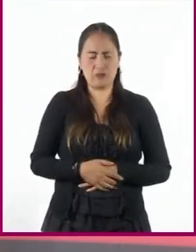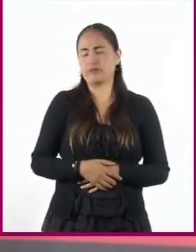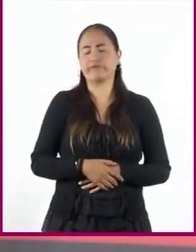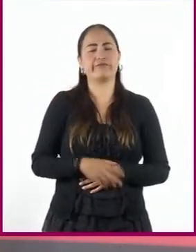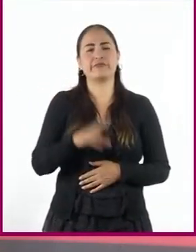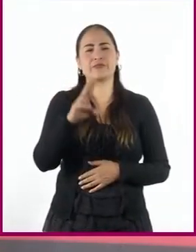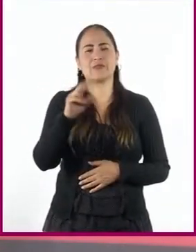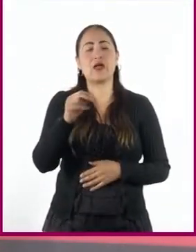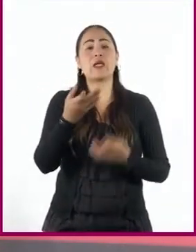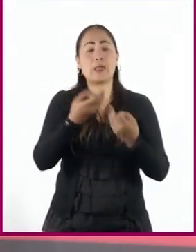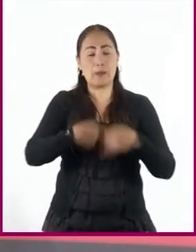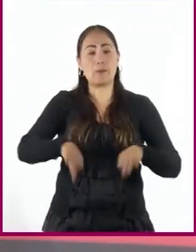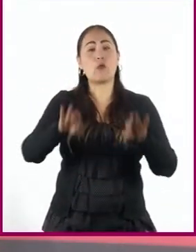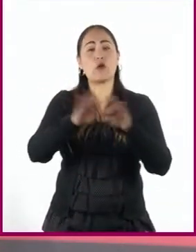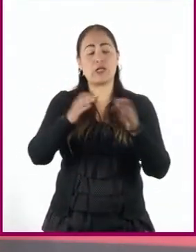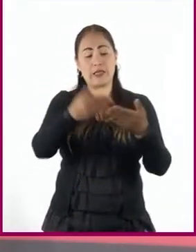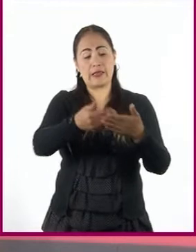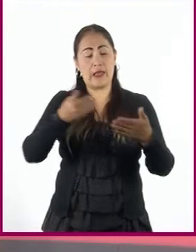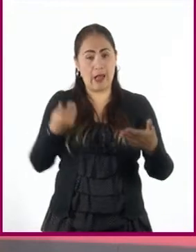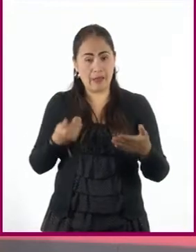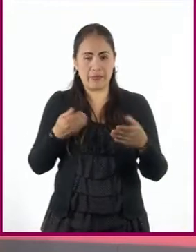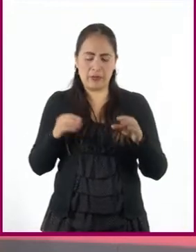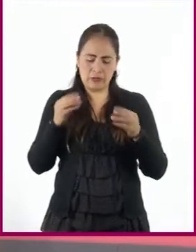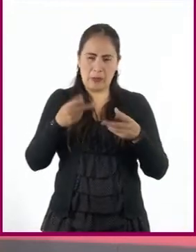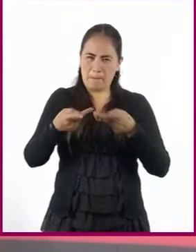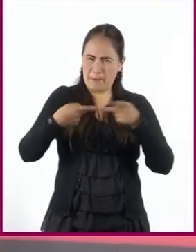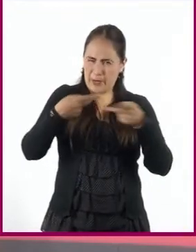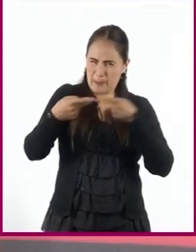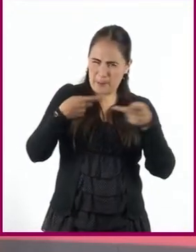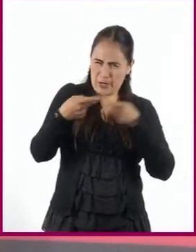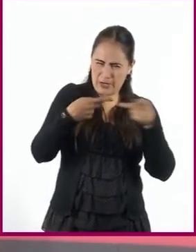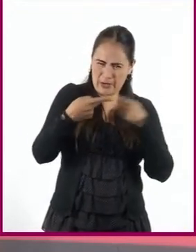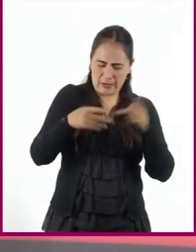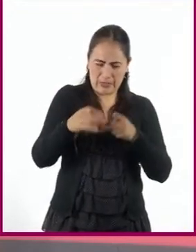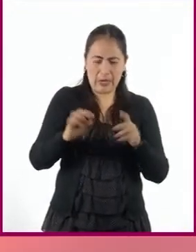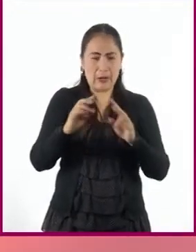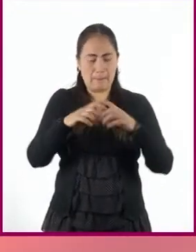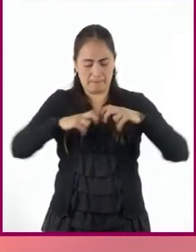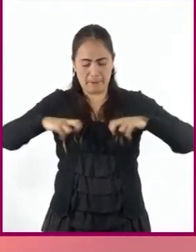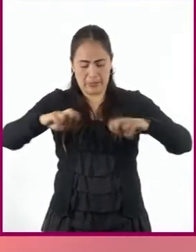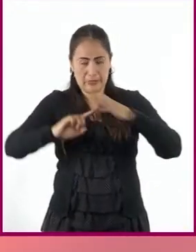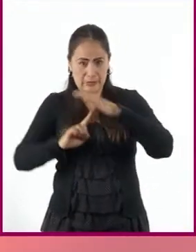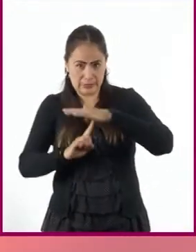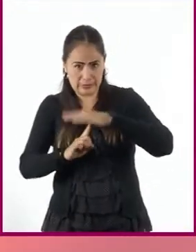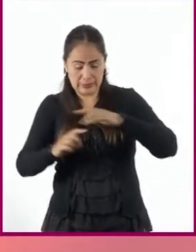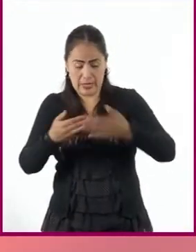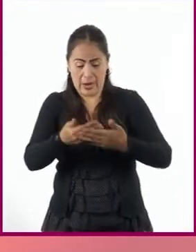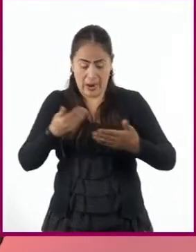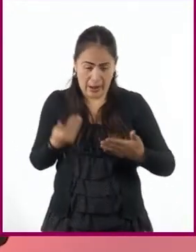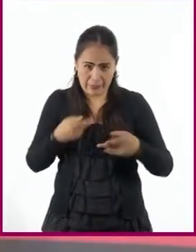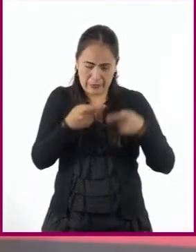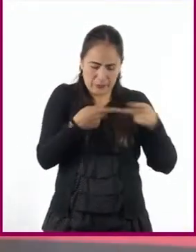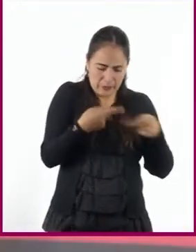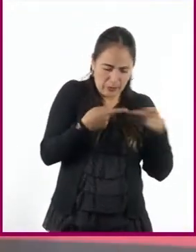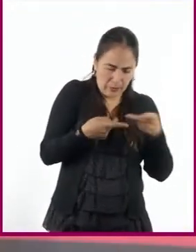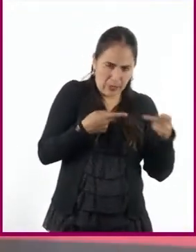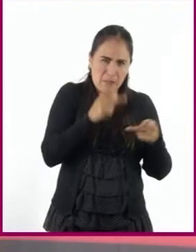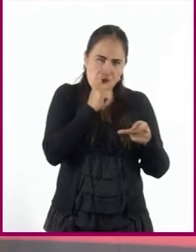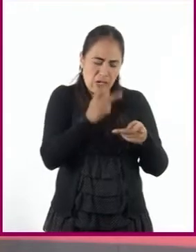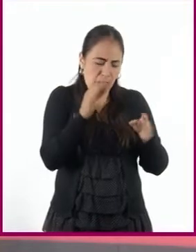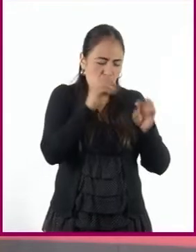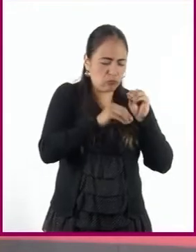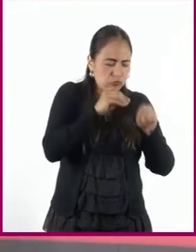importante tener preparados los argumentos desde antes de que comience la mesa redonda. Y en segundo lugar, porque el oyente